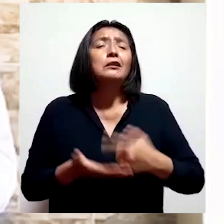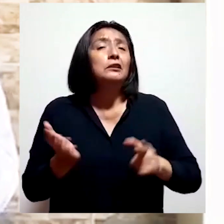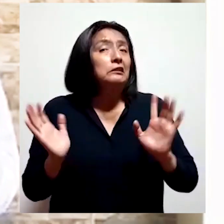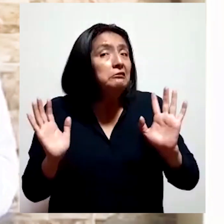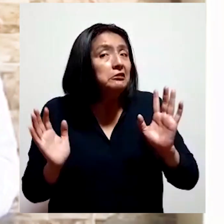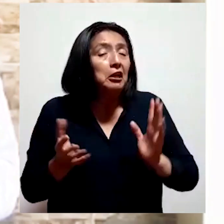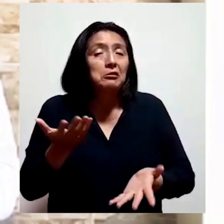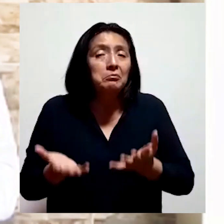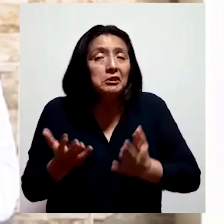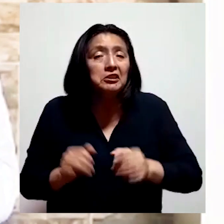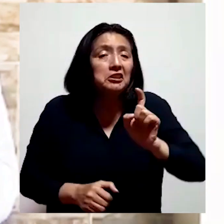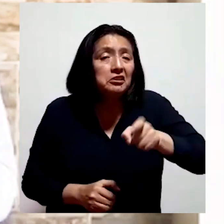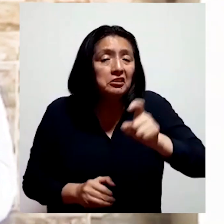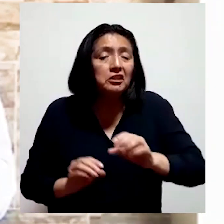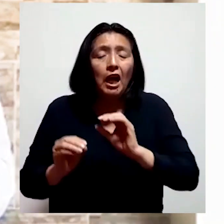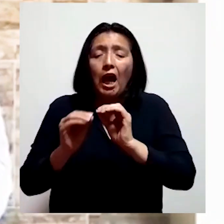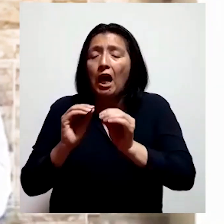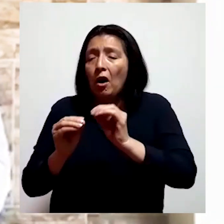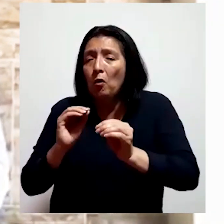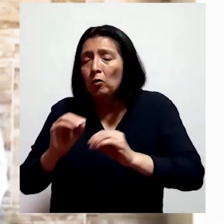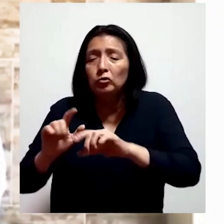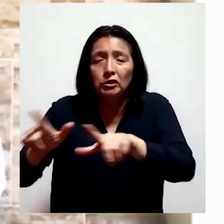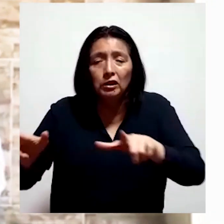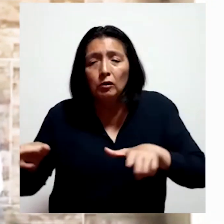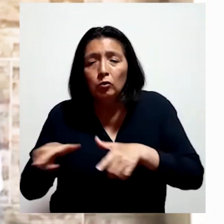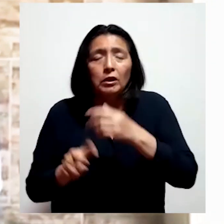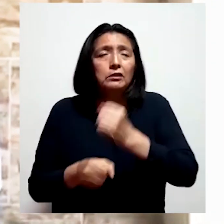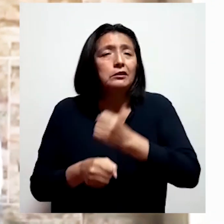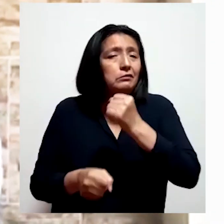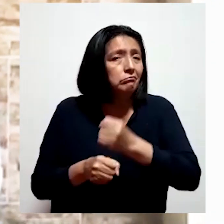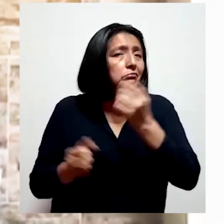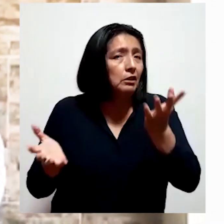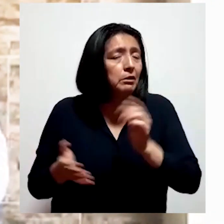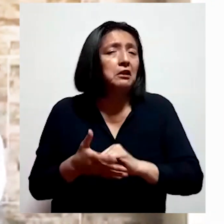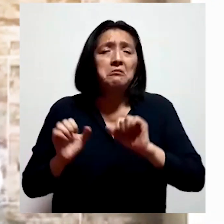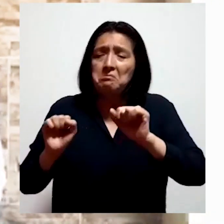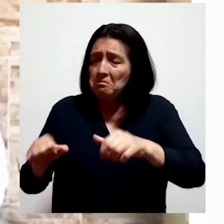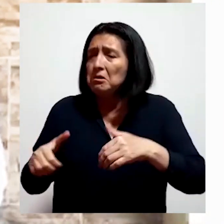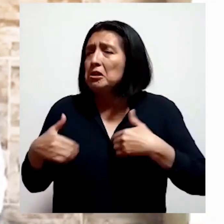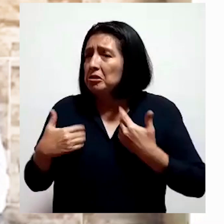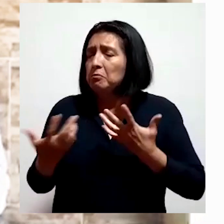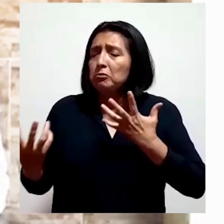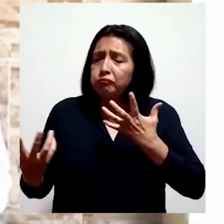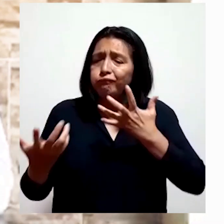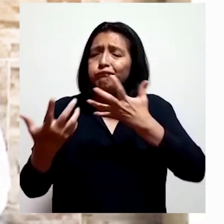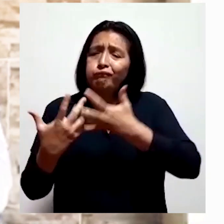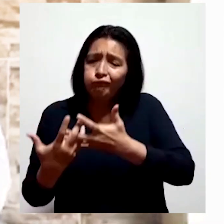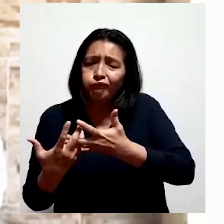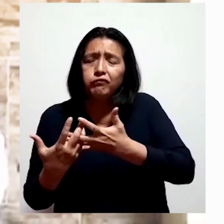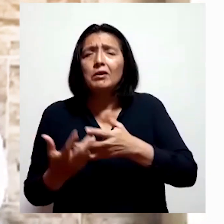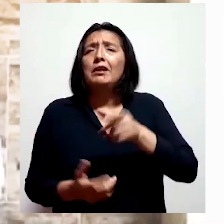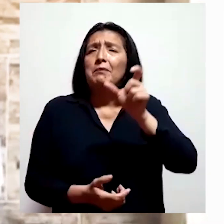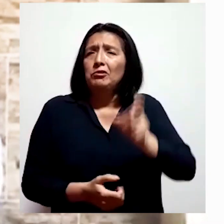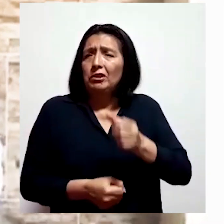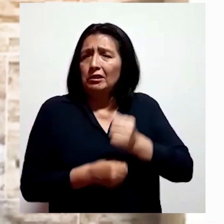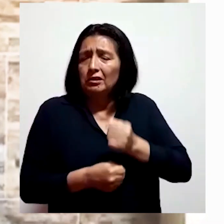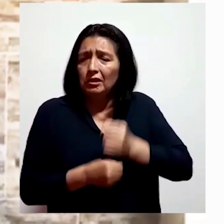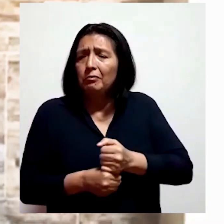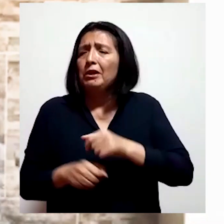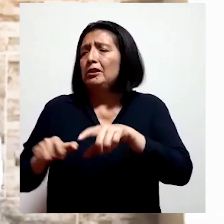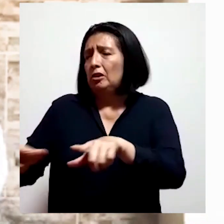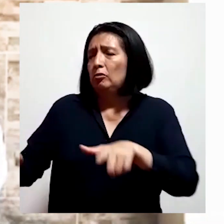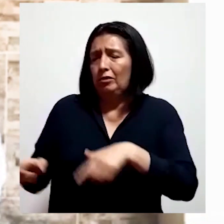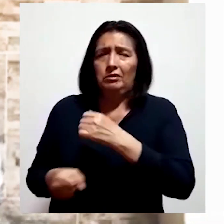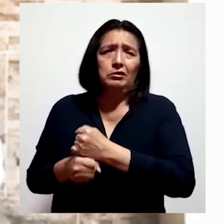realizarán, si se requieren, ajustes razonables en el lugar del trabajo, de tal manera que se puede establecer un adecuado acople entre el